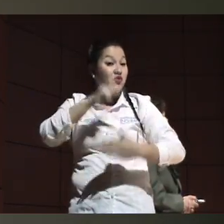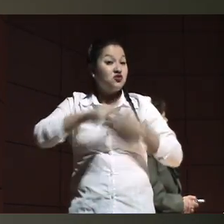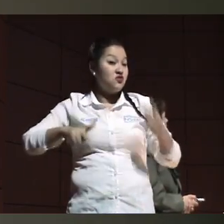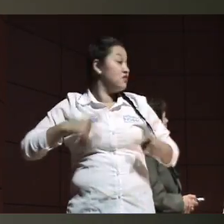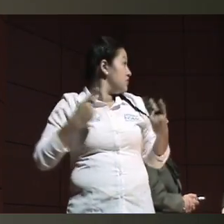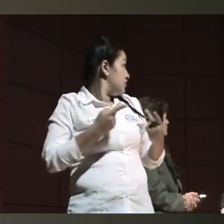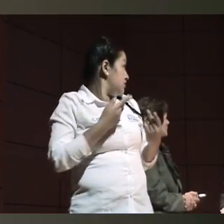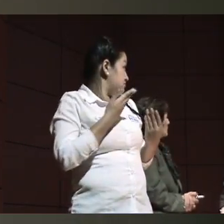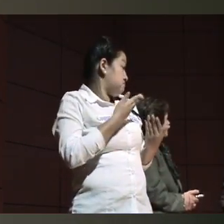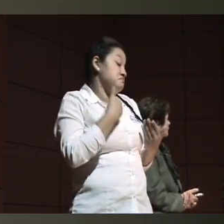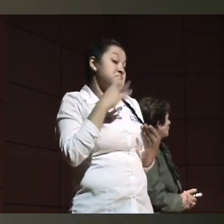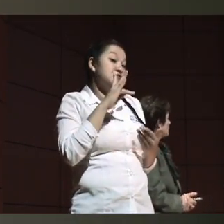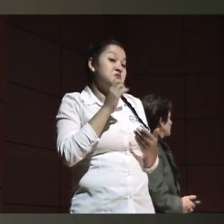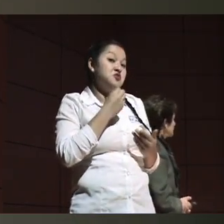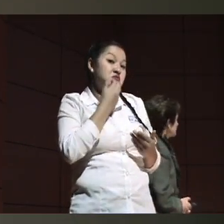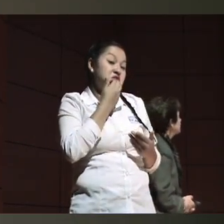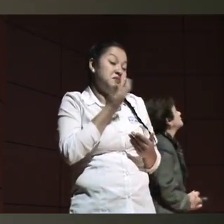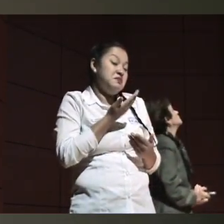esposo.